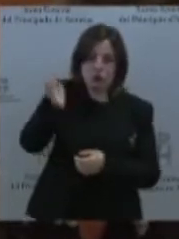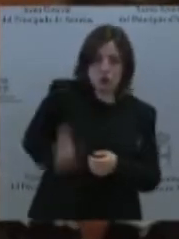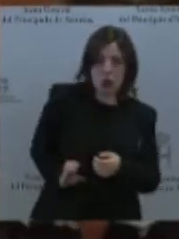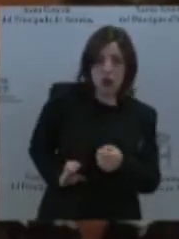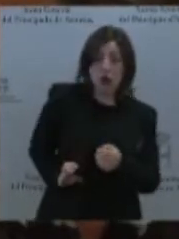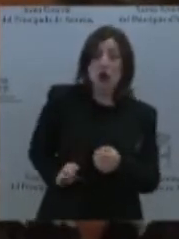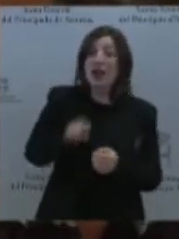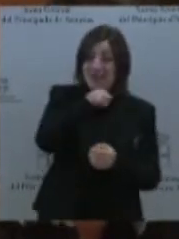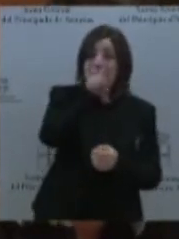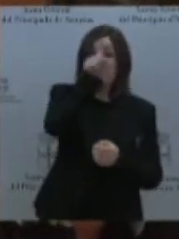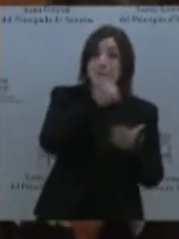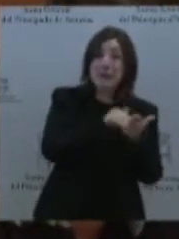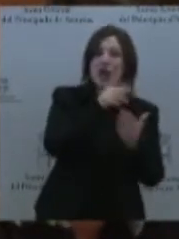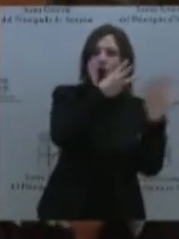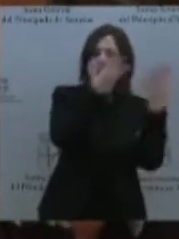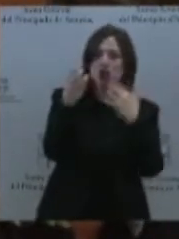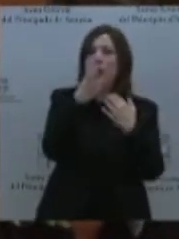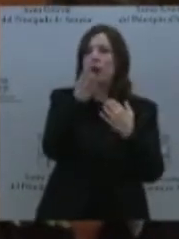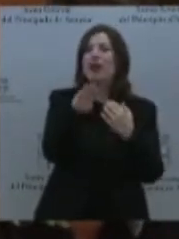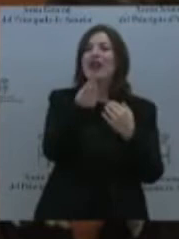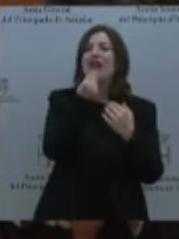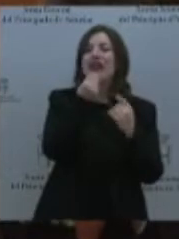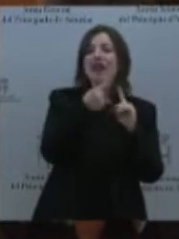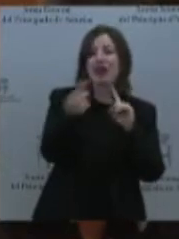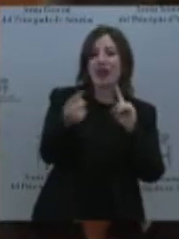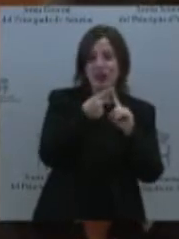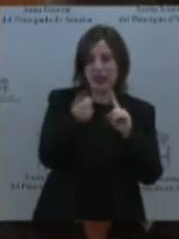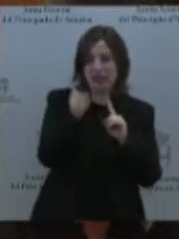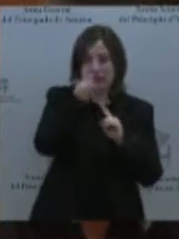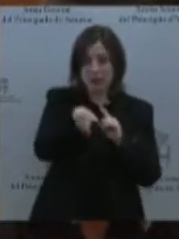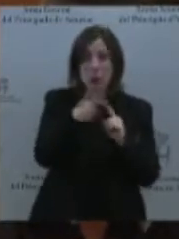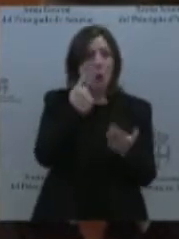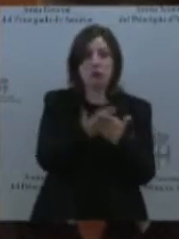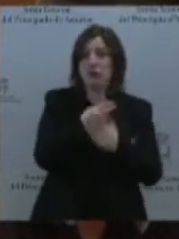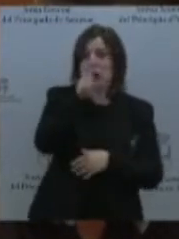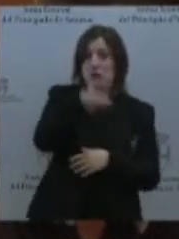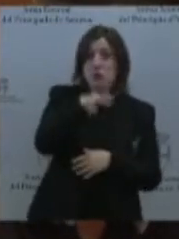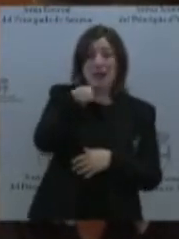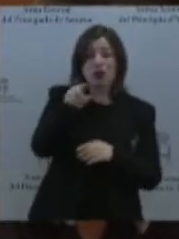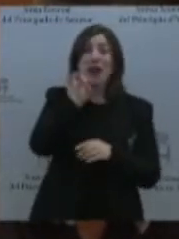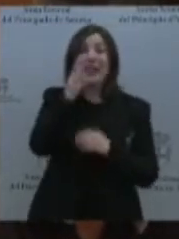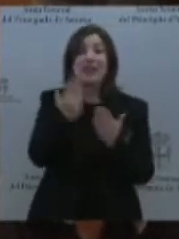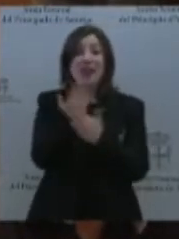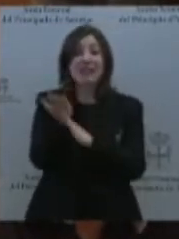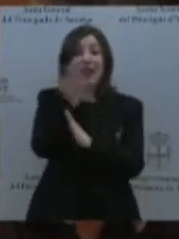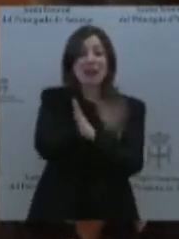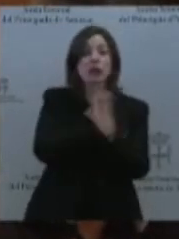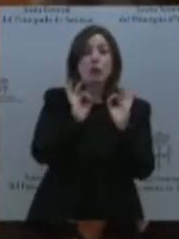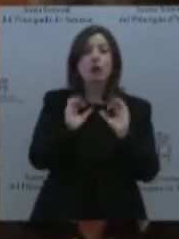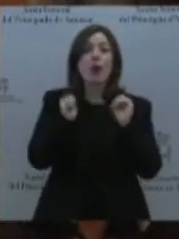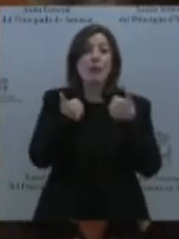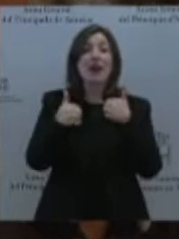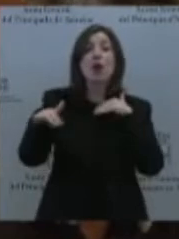dietas que no tendrán que justificar nunca esto, 15 días antes de que empezasen las movilizaciones y las protestas de la gente del campo.